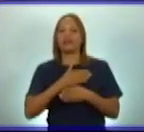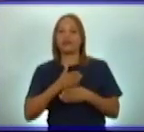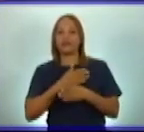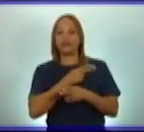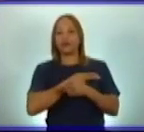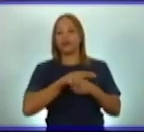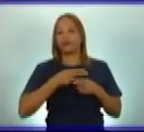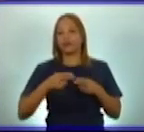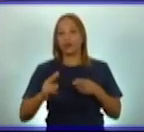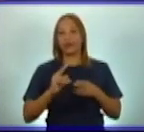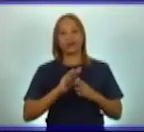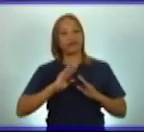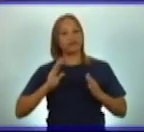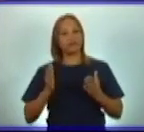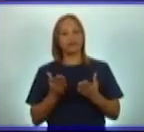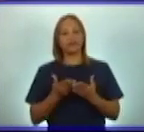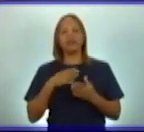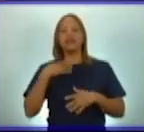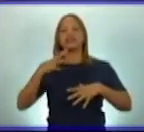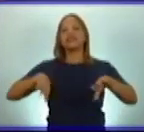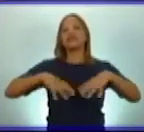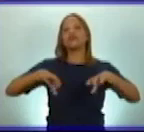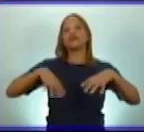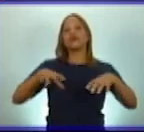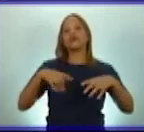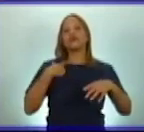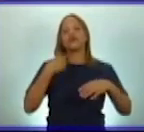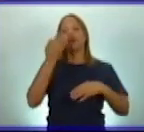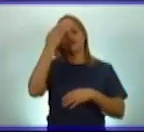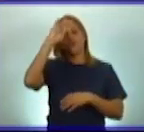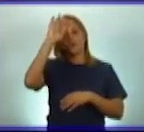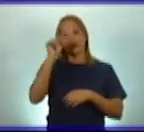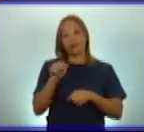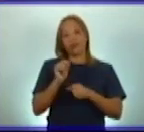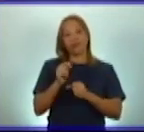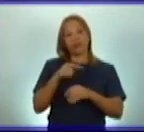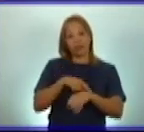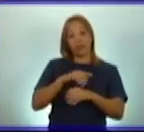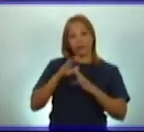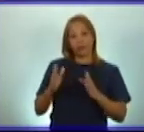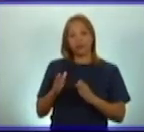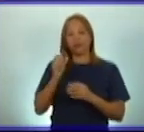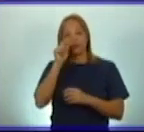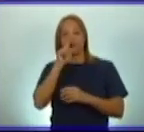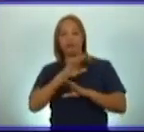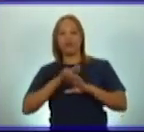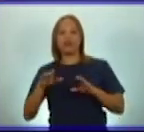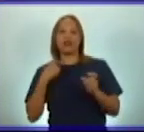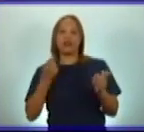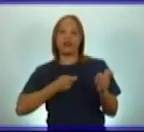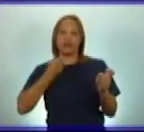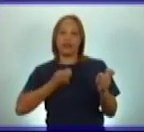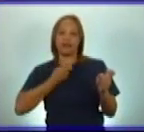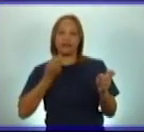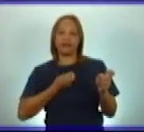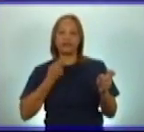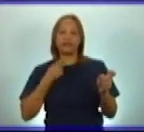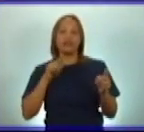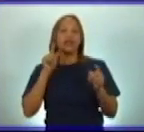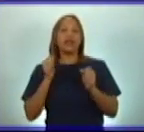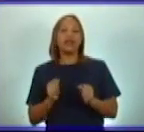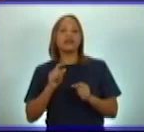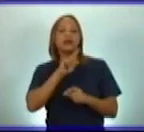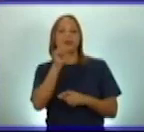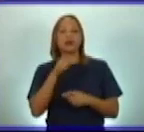histórica y la situación en que quedó Cuba finalizada la guerra de los 10 años. Quedó este